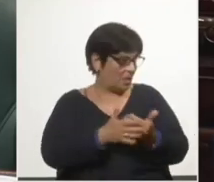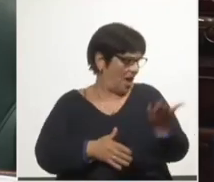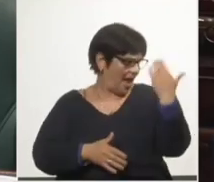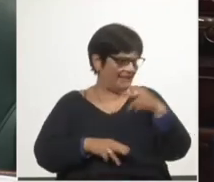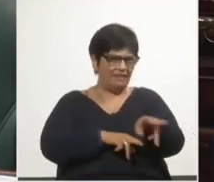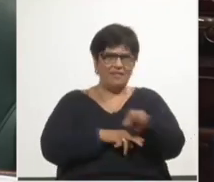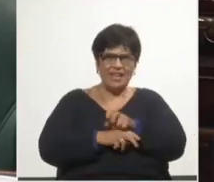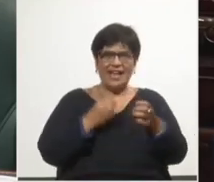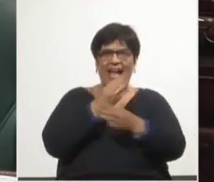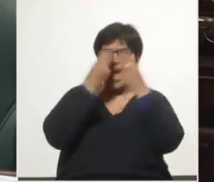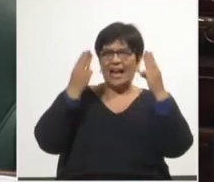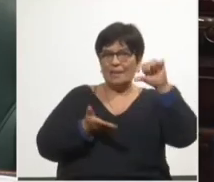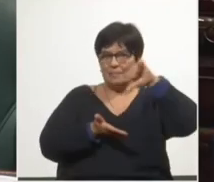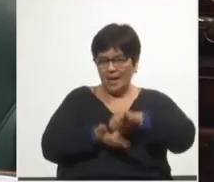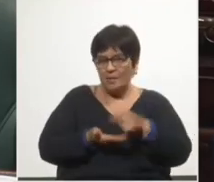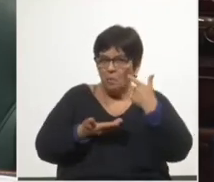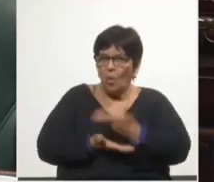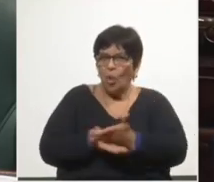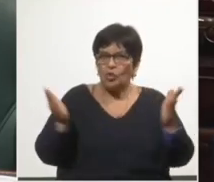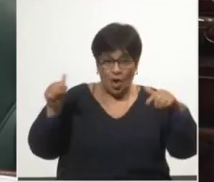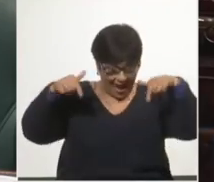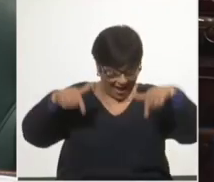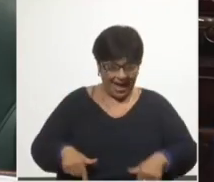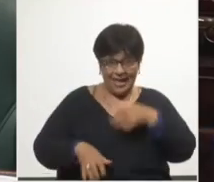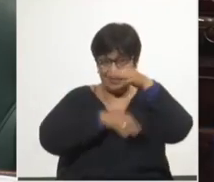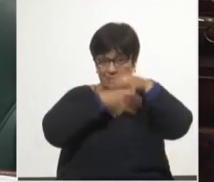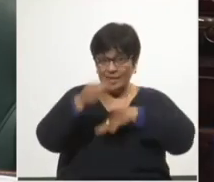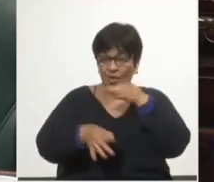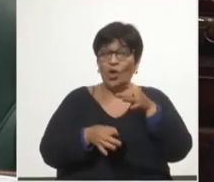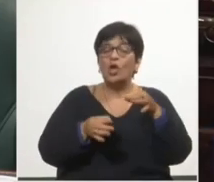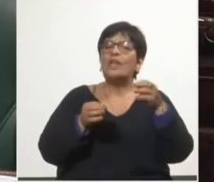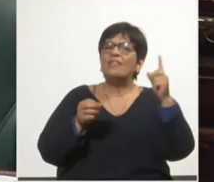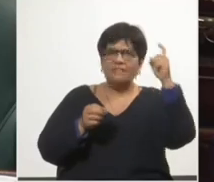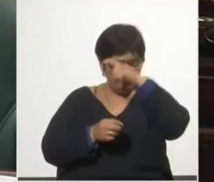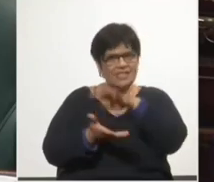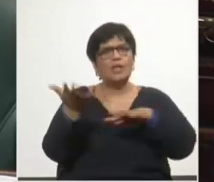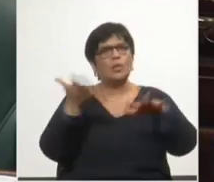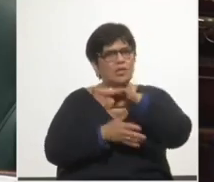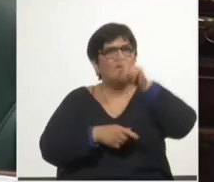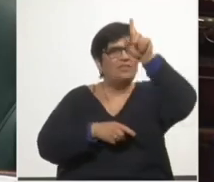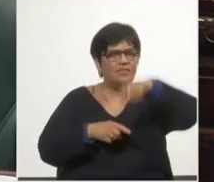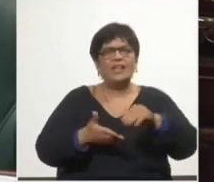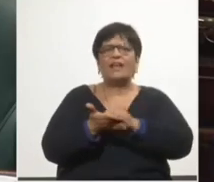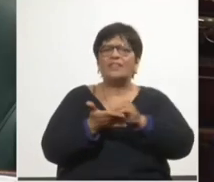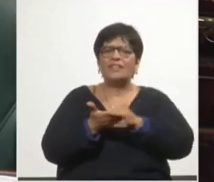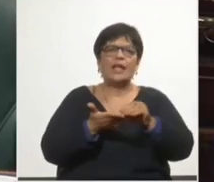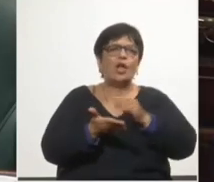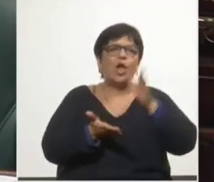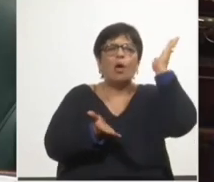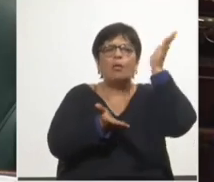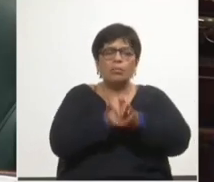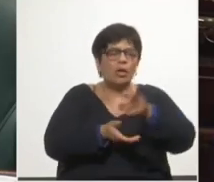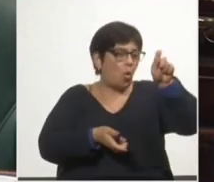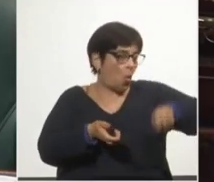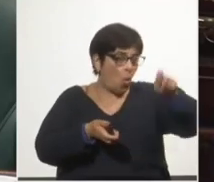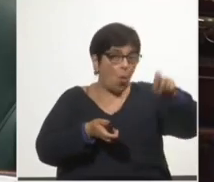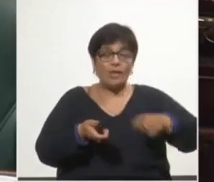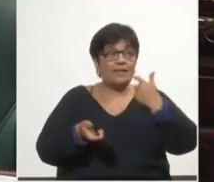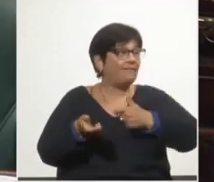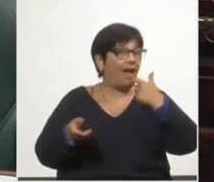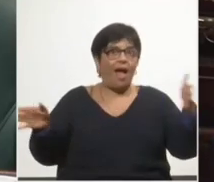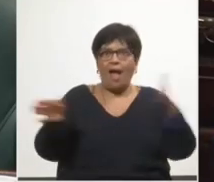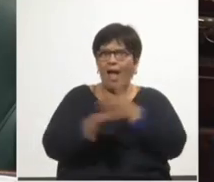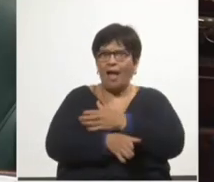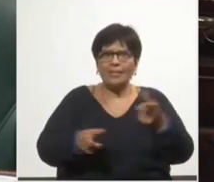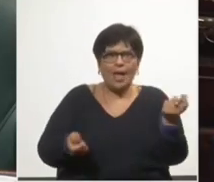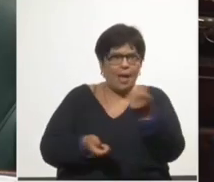General de la Nación, compartió en esta casa las dificultades que atraviesa nada menos que la Administración de Justicia por ausencia de recursos,